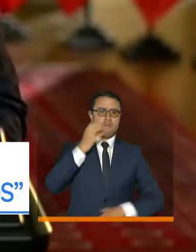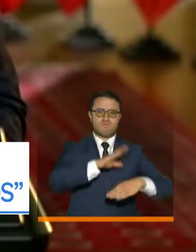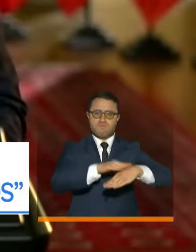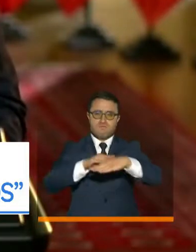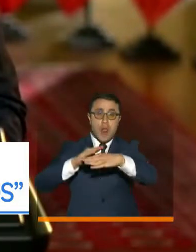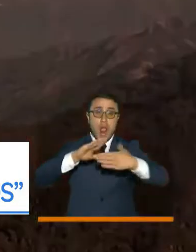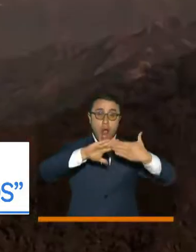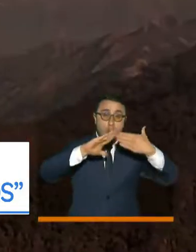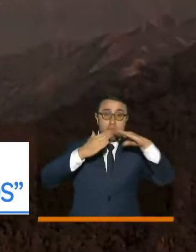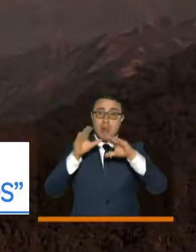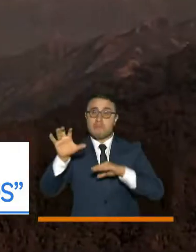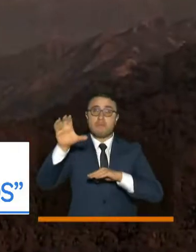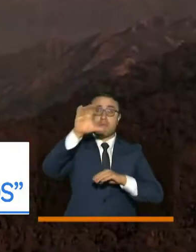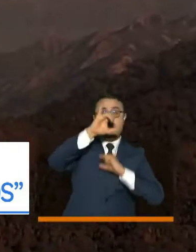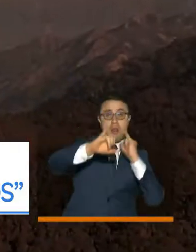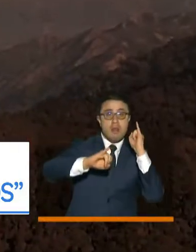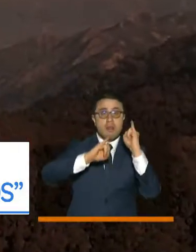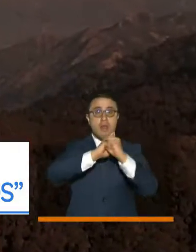Comunidad Internacional.